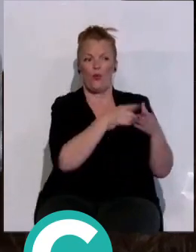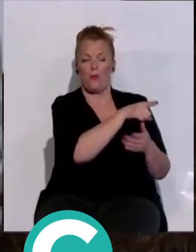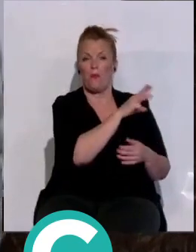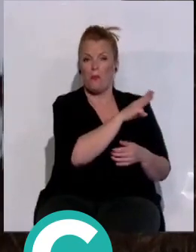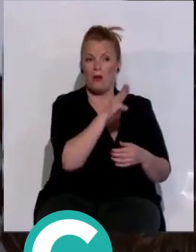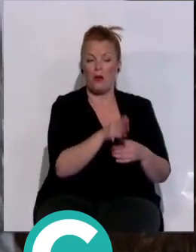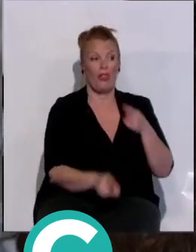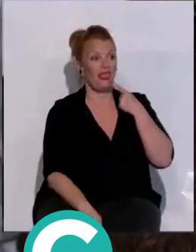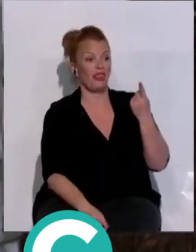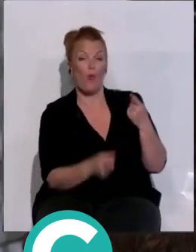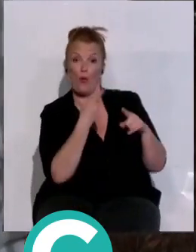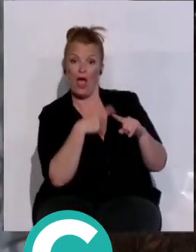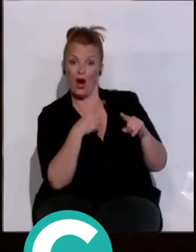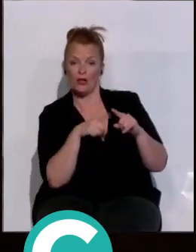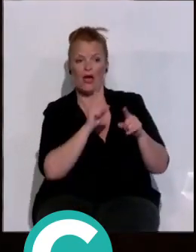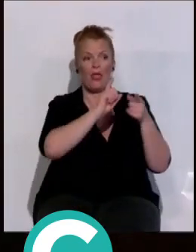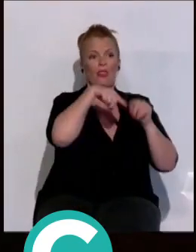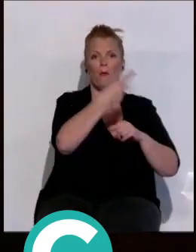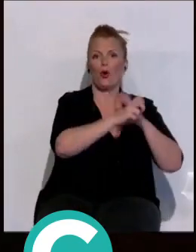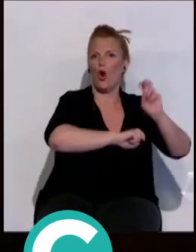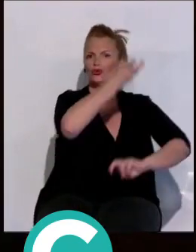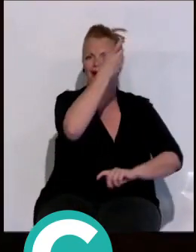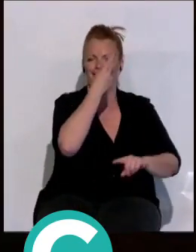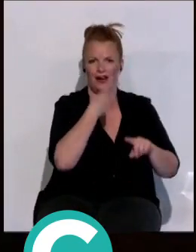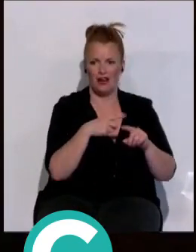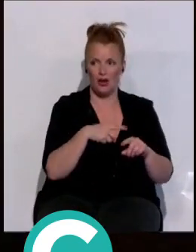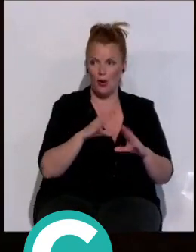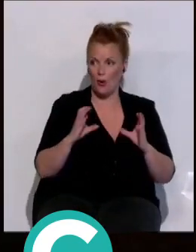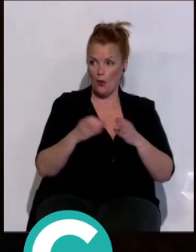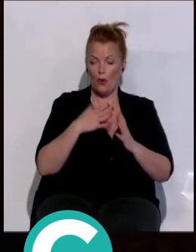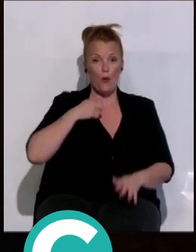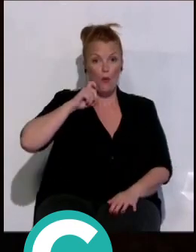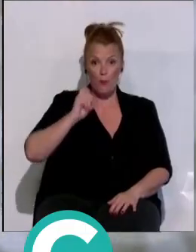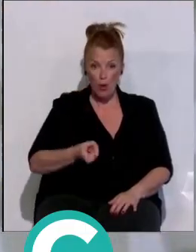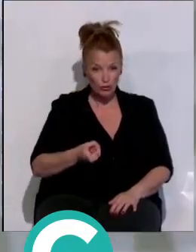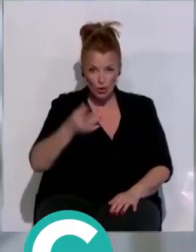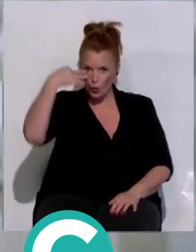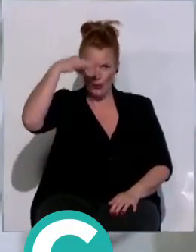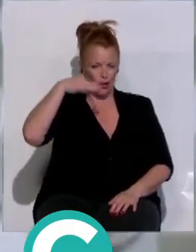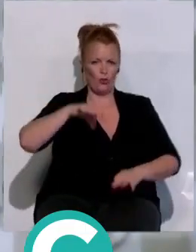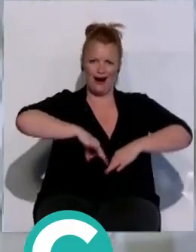una cosa y luego hace otra. Vox es el único partido que puede garantizar el cambio.